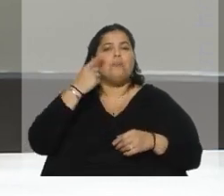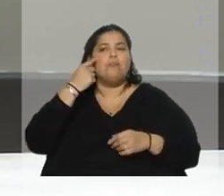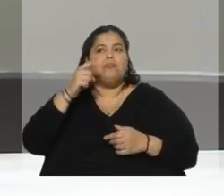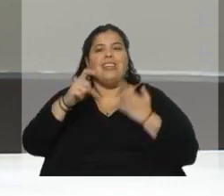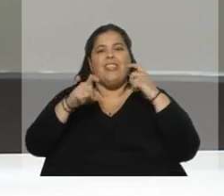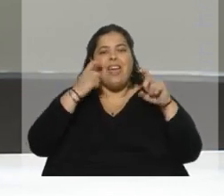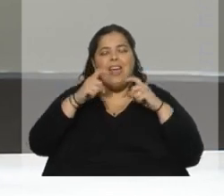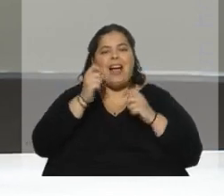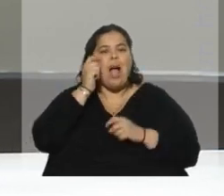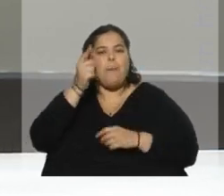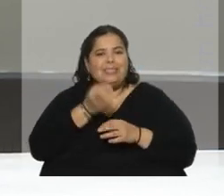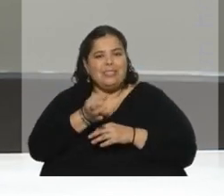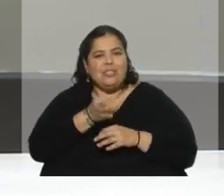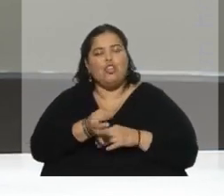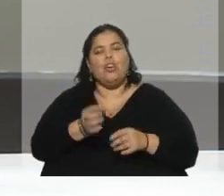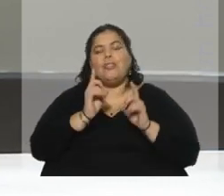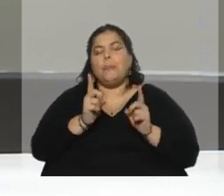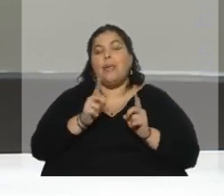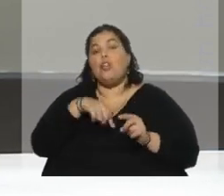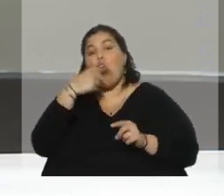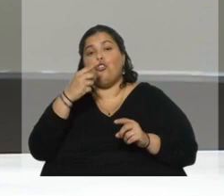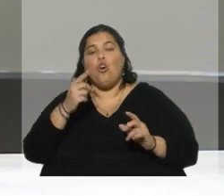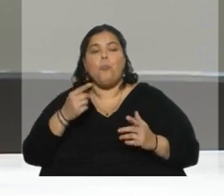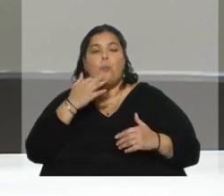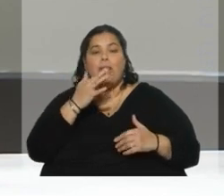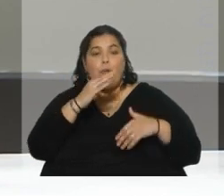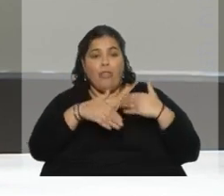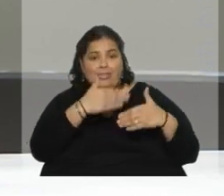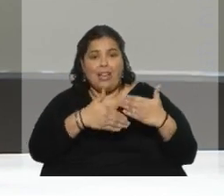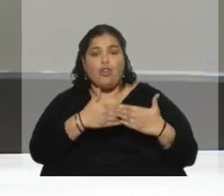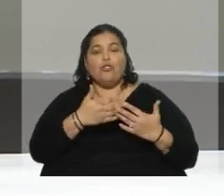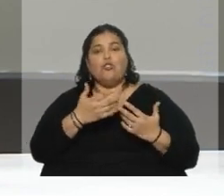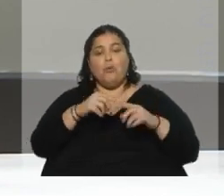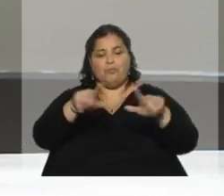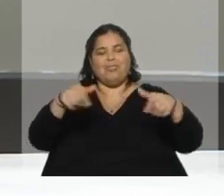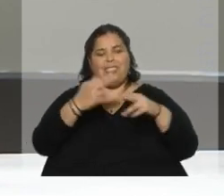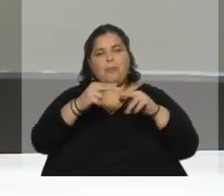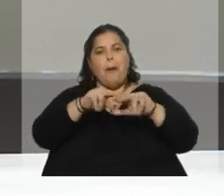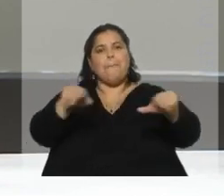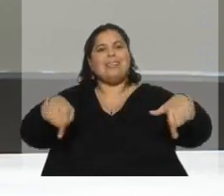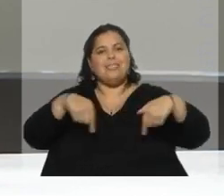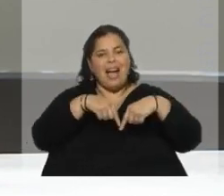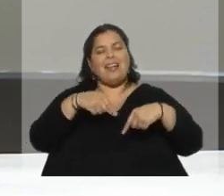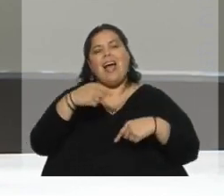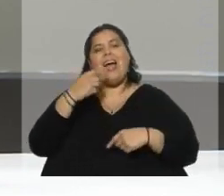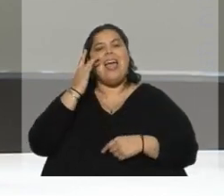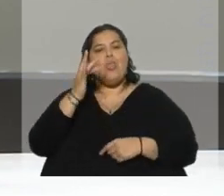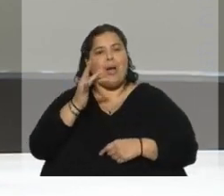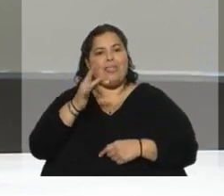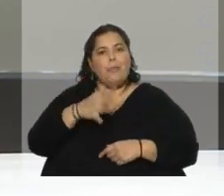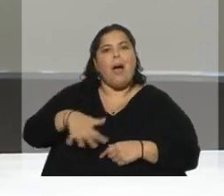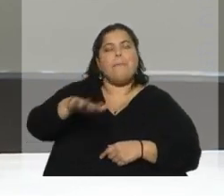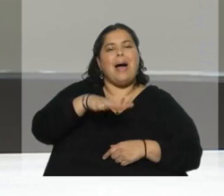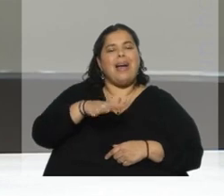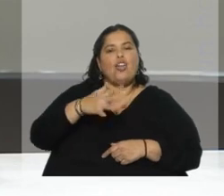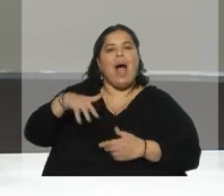vinculadas a la capacitación, pero también, por ejemplo, el desarrollo como es el ejemplo de la manzana educativa allí en el barrio Aeroparque, donde hay varios centros